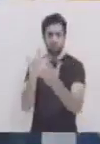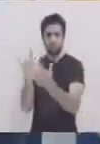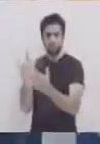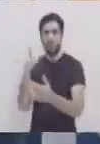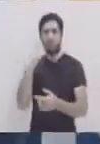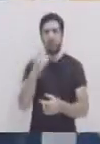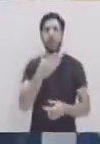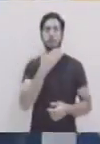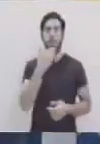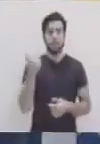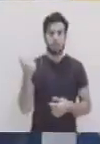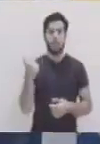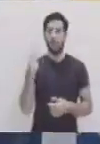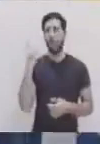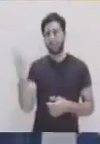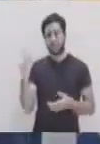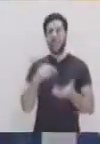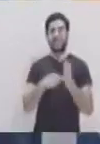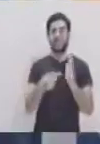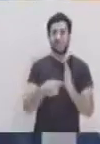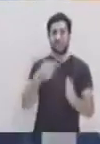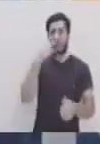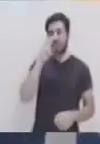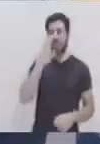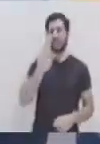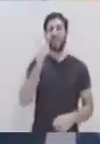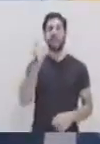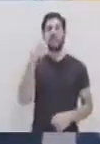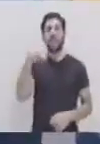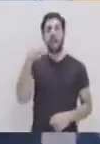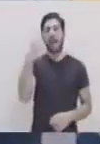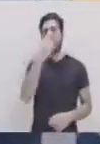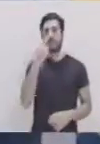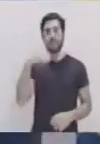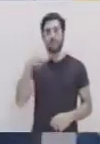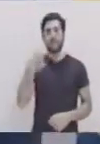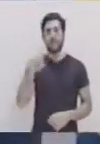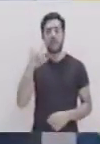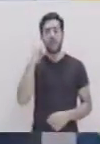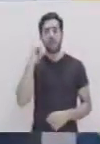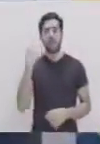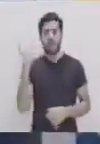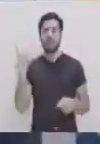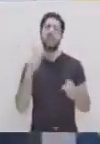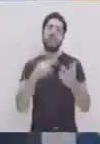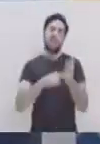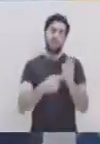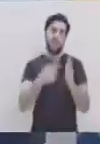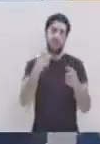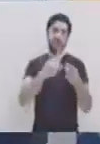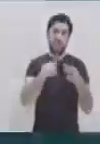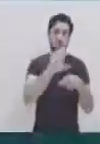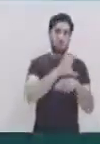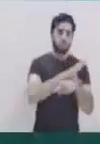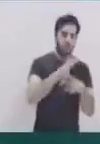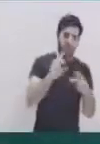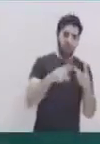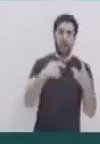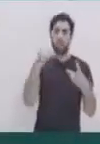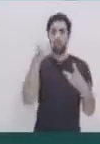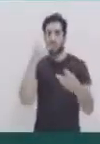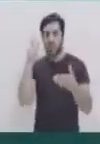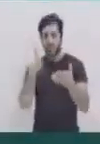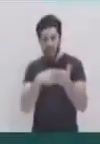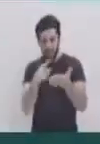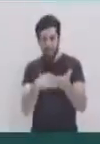acercamiento, en este caso con transmedia. Muy bien, entonces, todos esos medios que usted me acaba de mencionar son los que utilizamos para